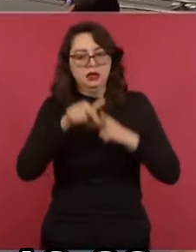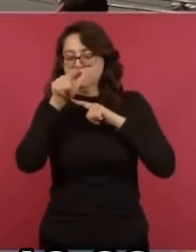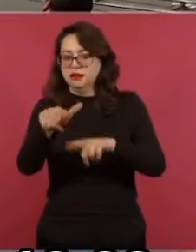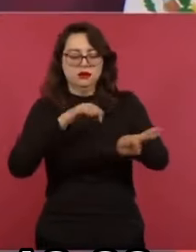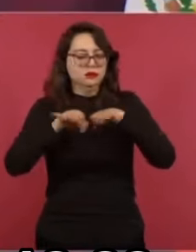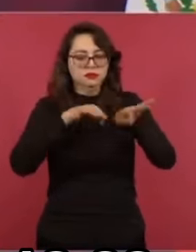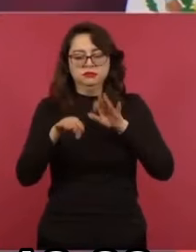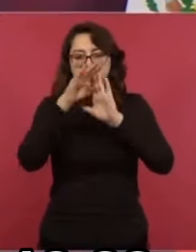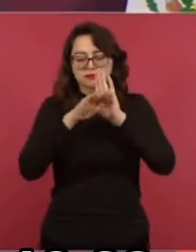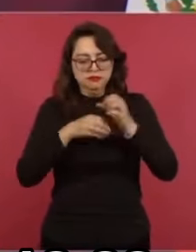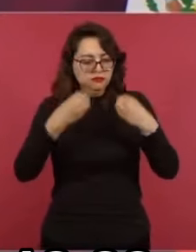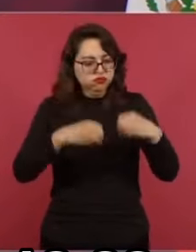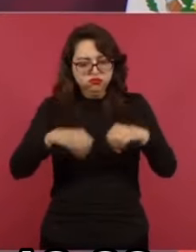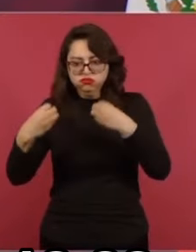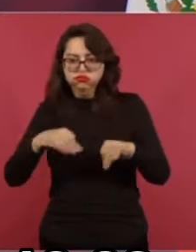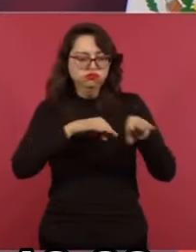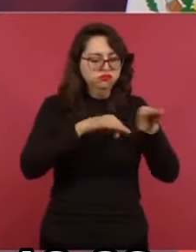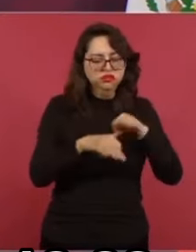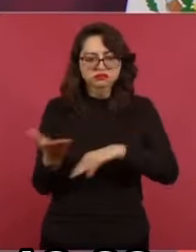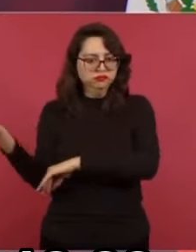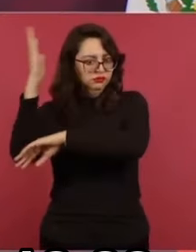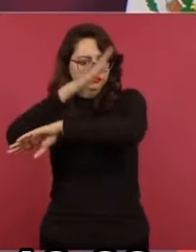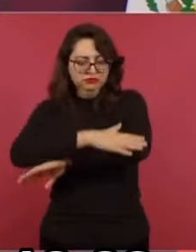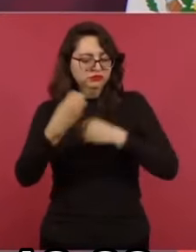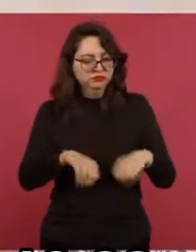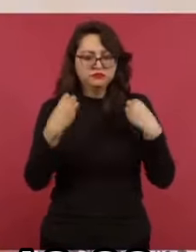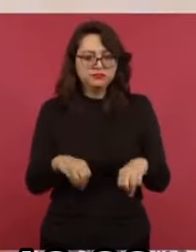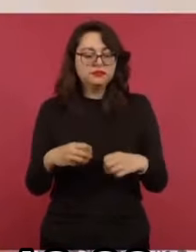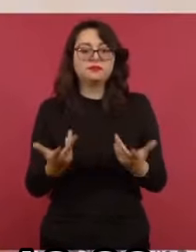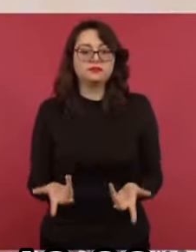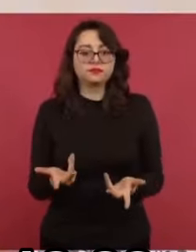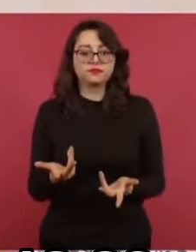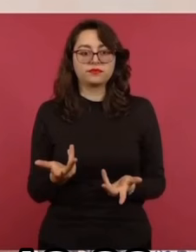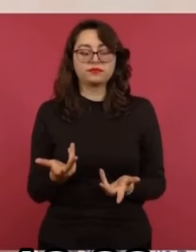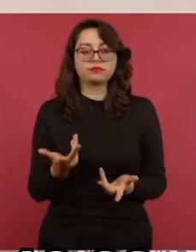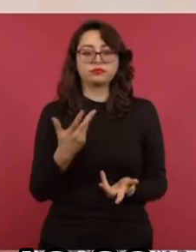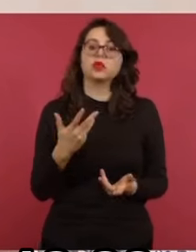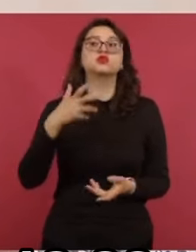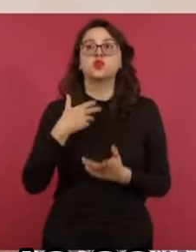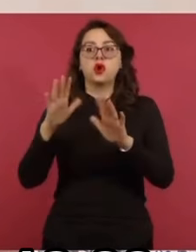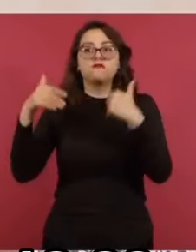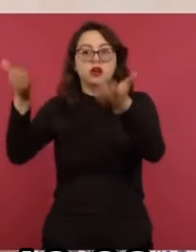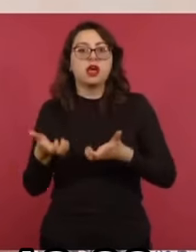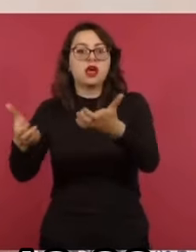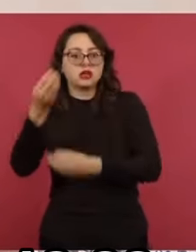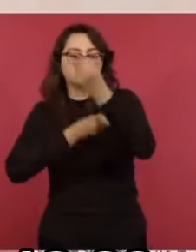agenda todo el día. No salgo, por lo general, a comer afuera.